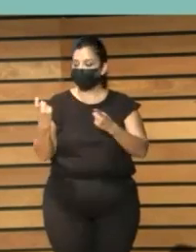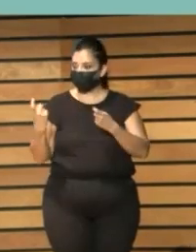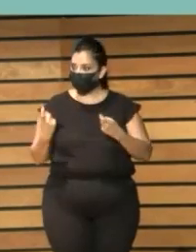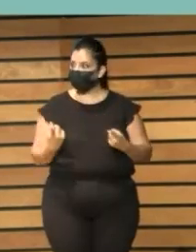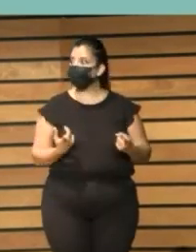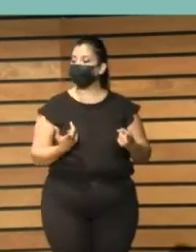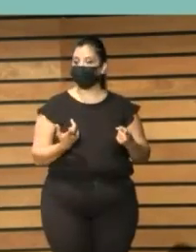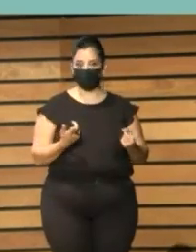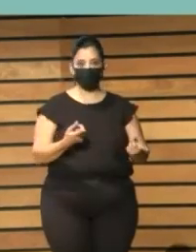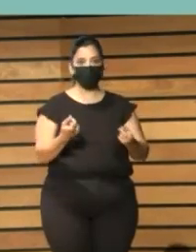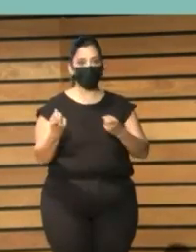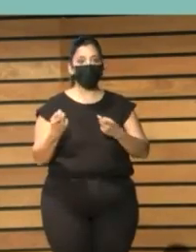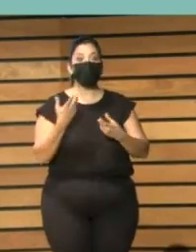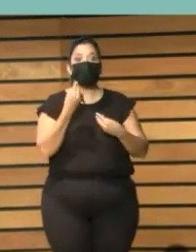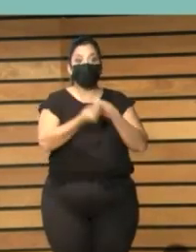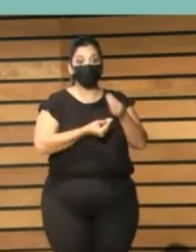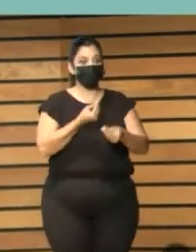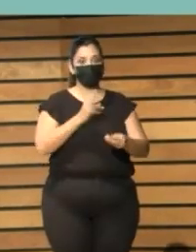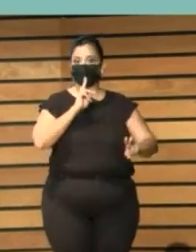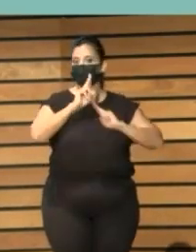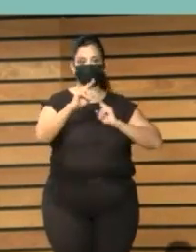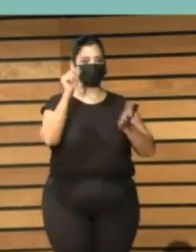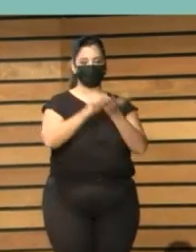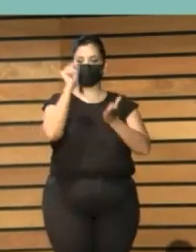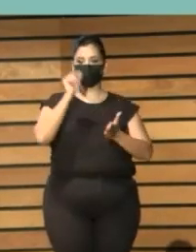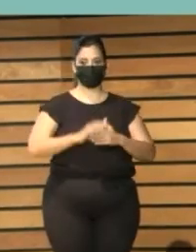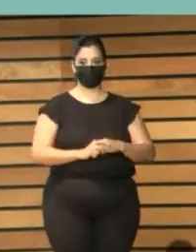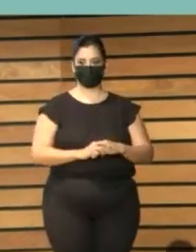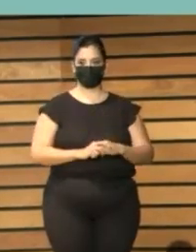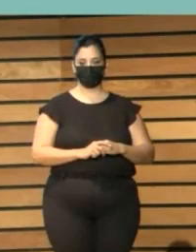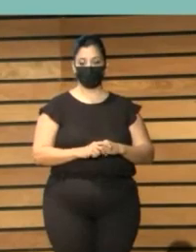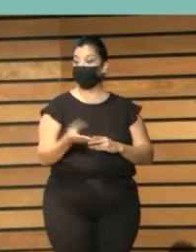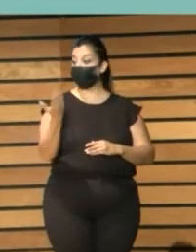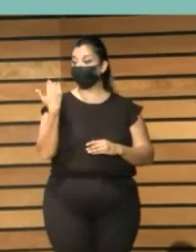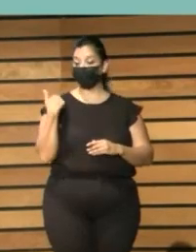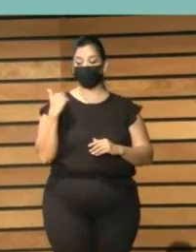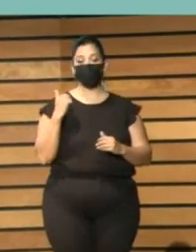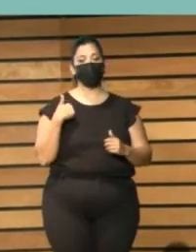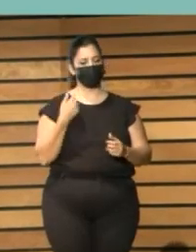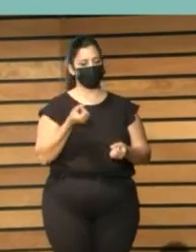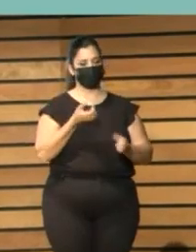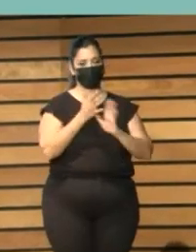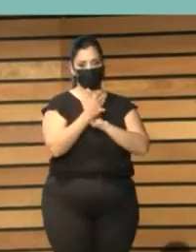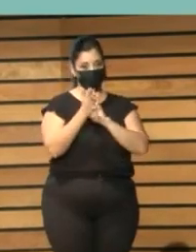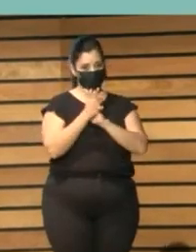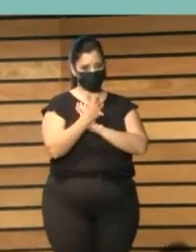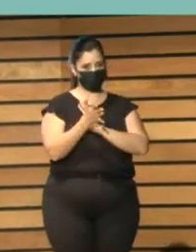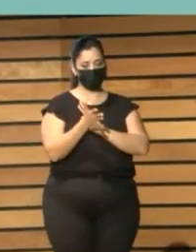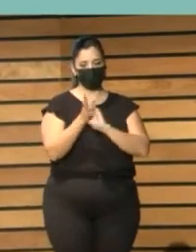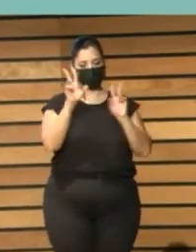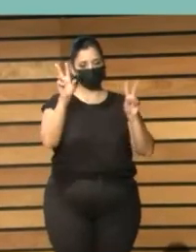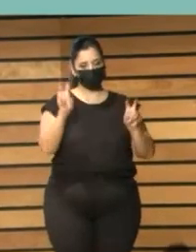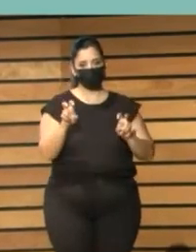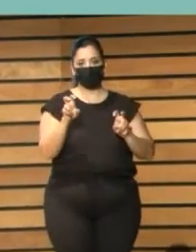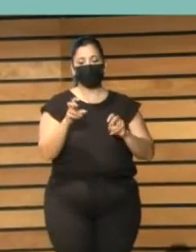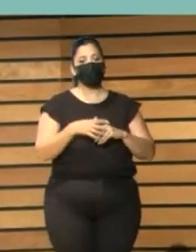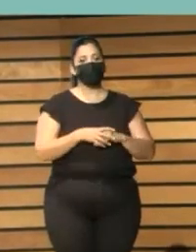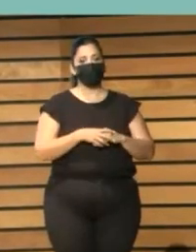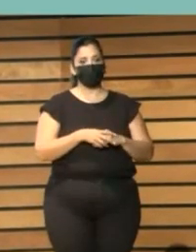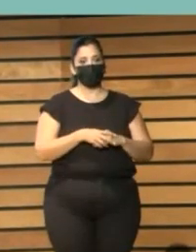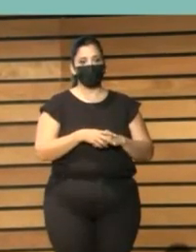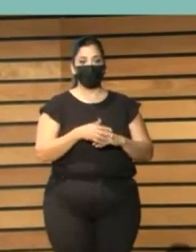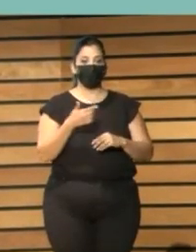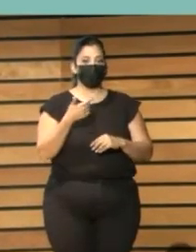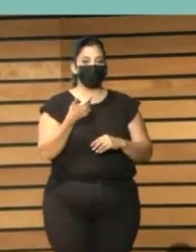dado una respuesta inmediata. Antes he comentado que no podemos tomar